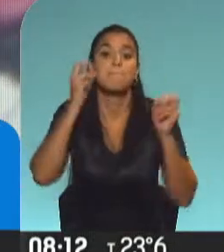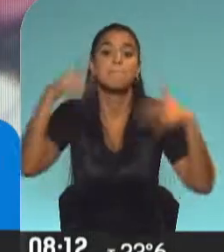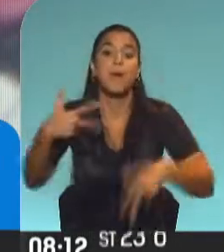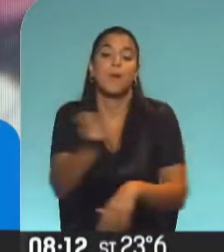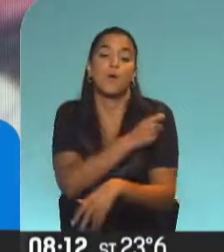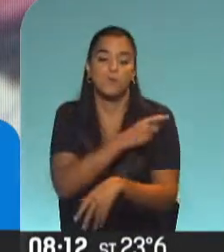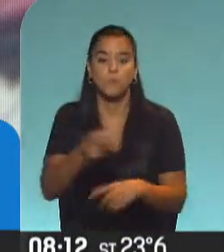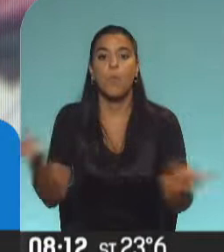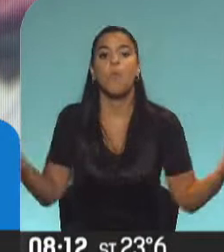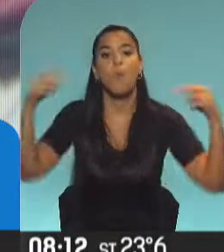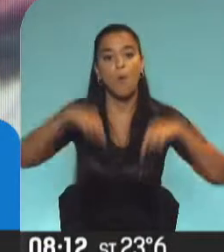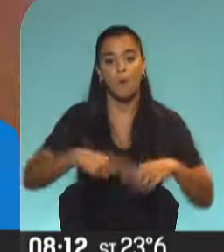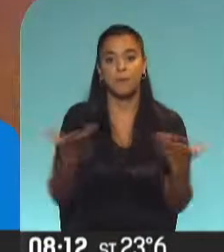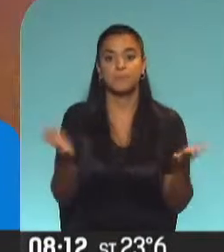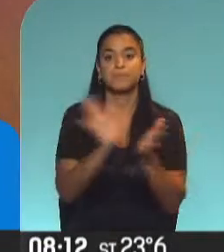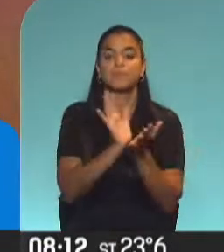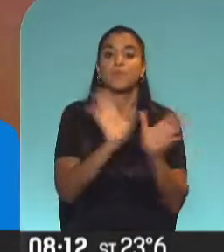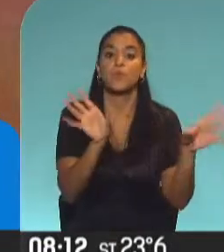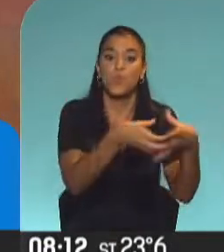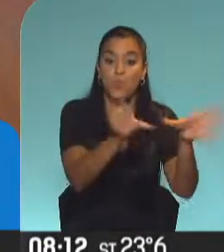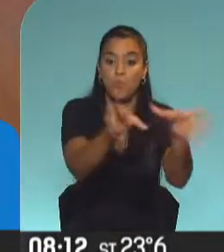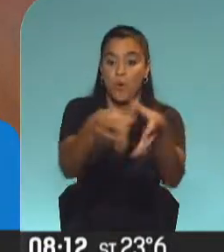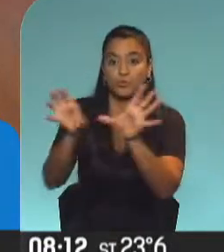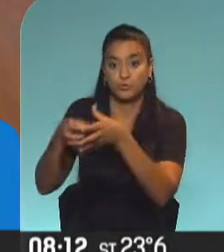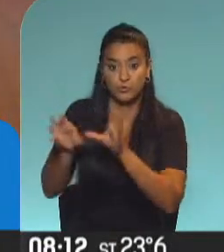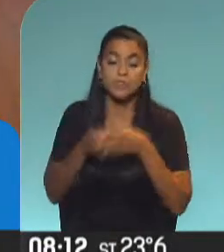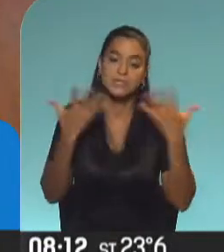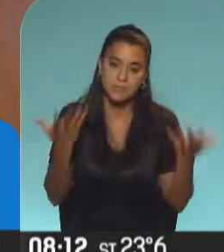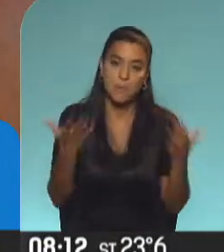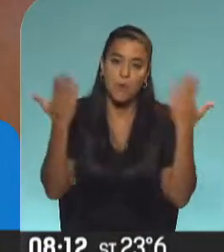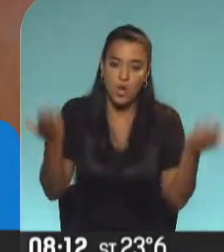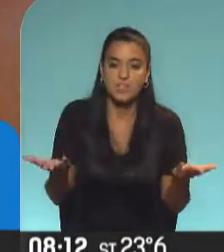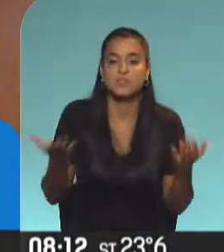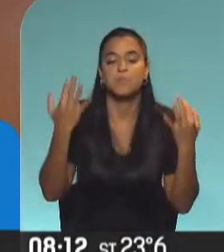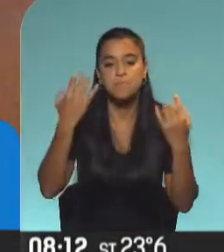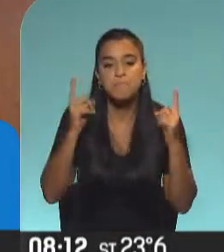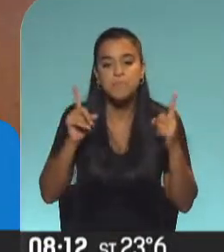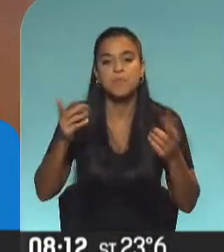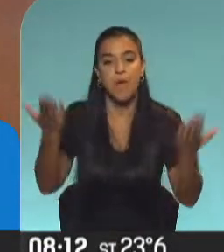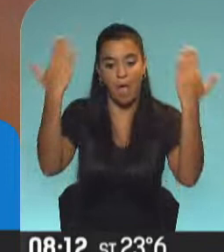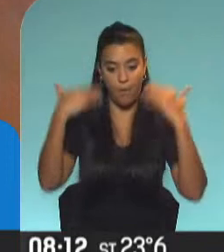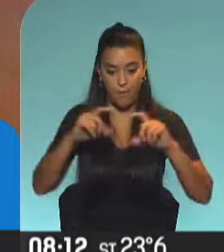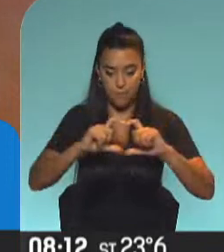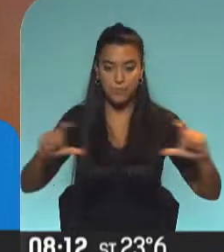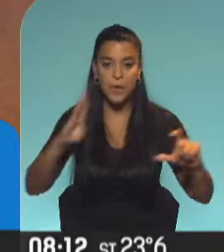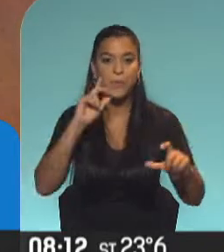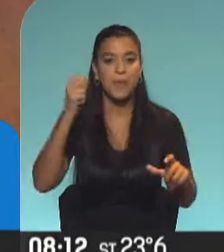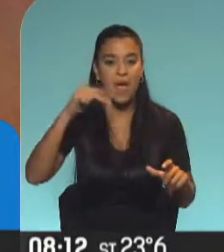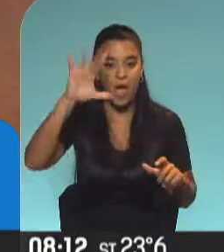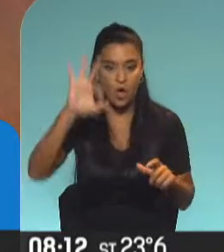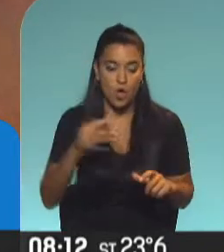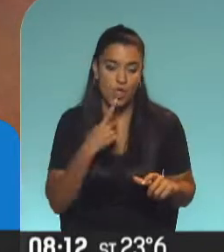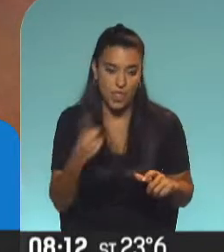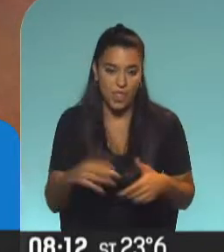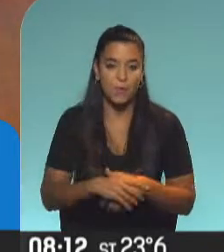vacunación. Pero ahí volvemos a hablar de las burbujas, ¿no? Ahí volvemos a hablar de las burbujas y por ese motivo, entonces, la otra referencia de Carlos Bianco, el jefe de